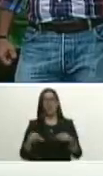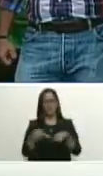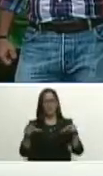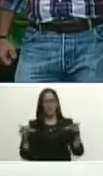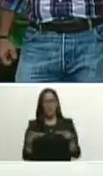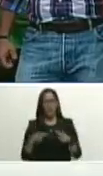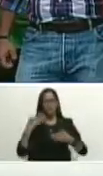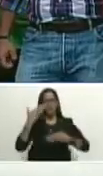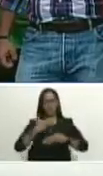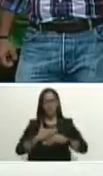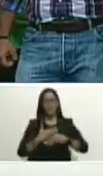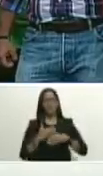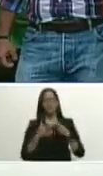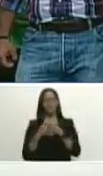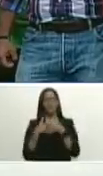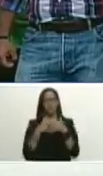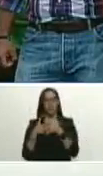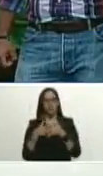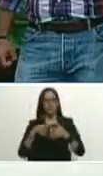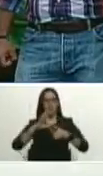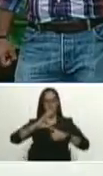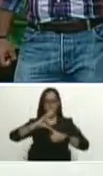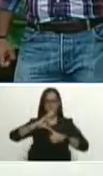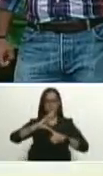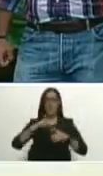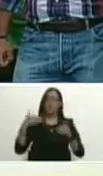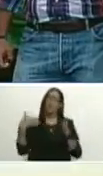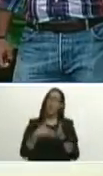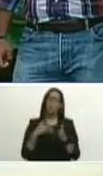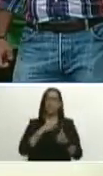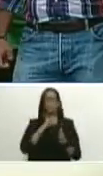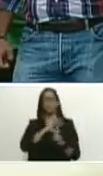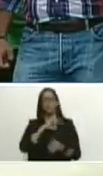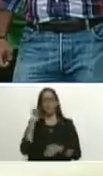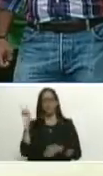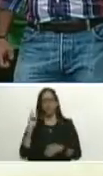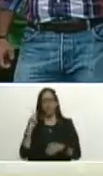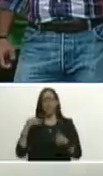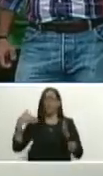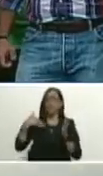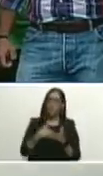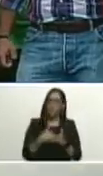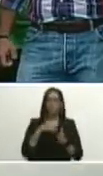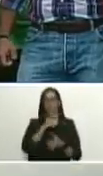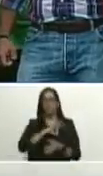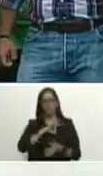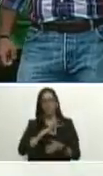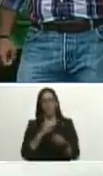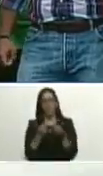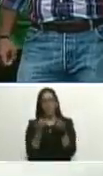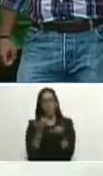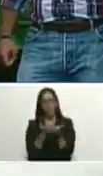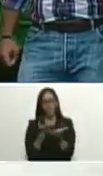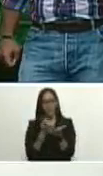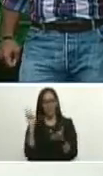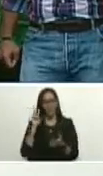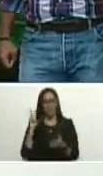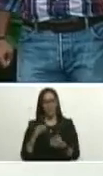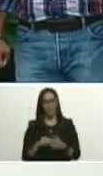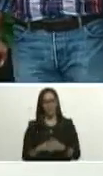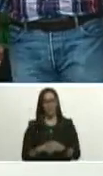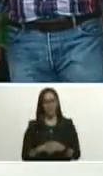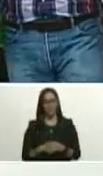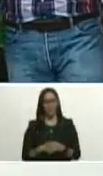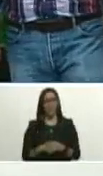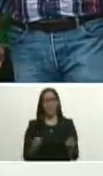unilaterales del imperialismo norteamericano contra la sociedad venezolana contra la economía venezolana y el consenso